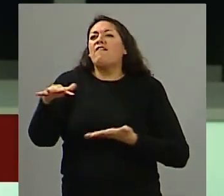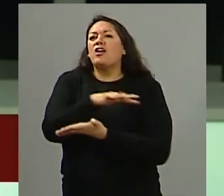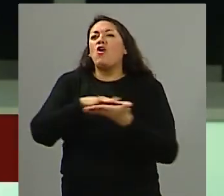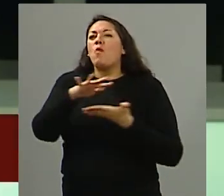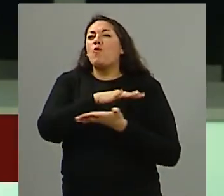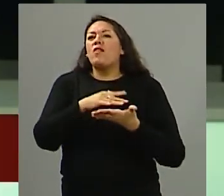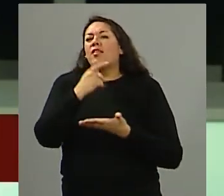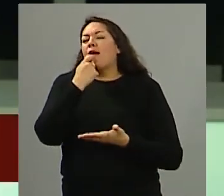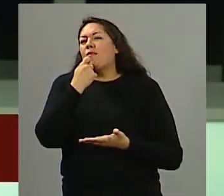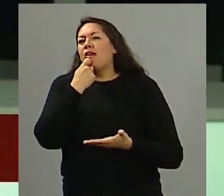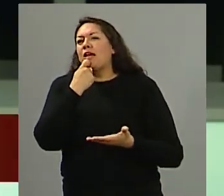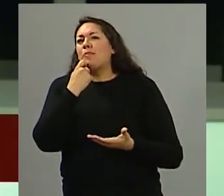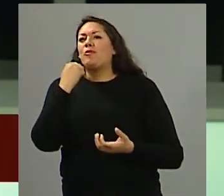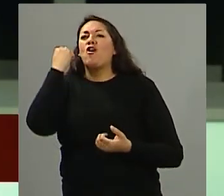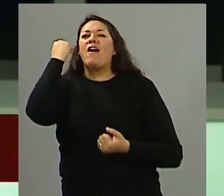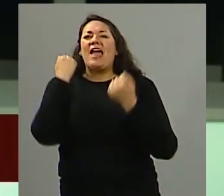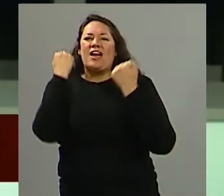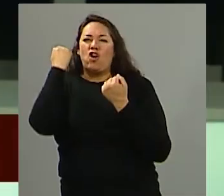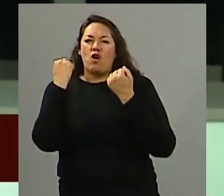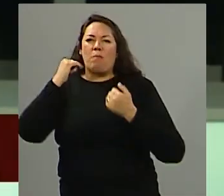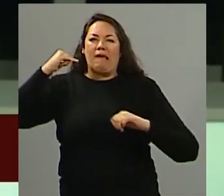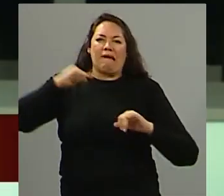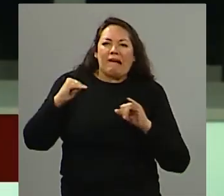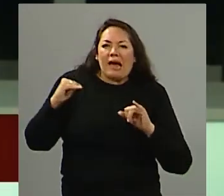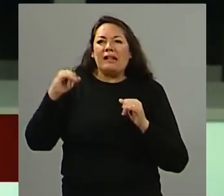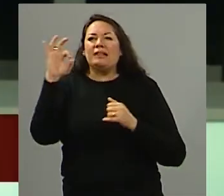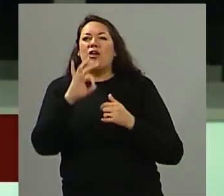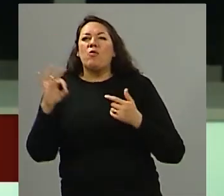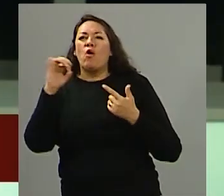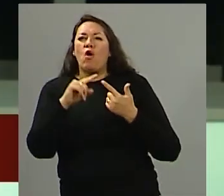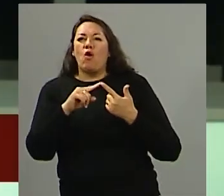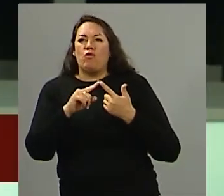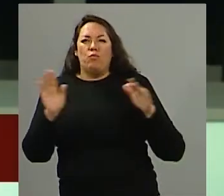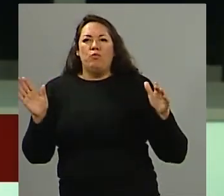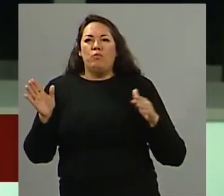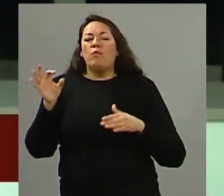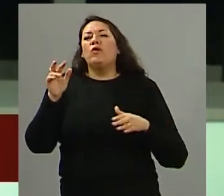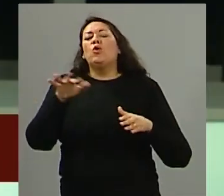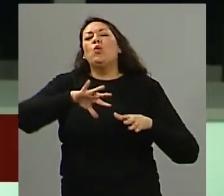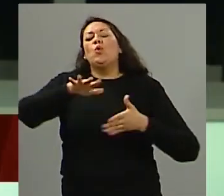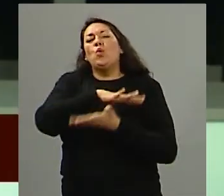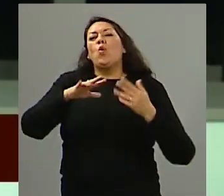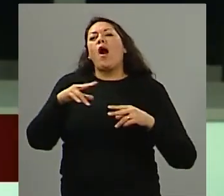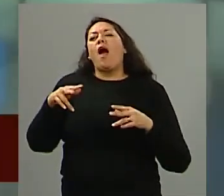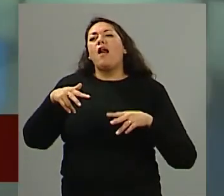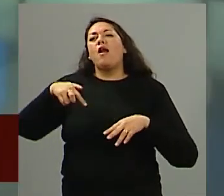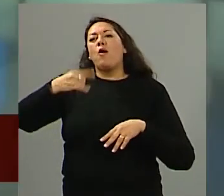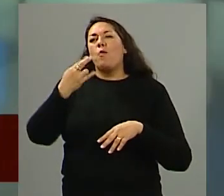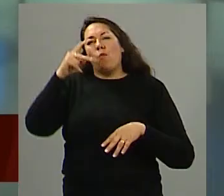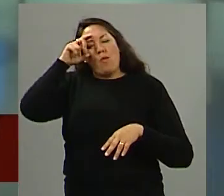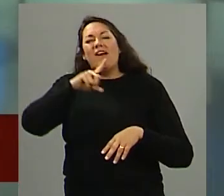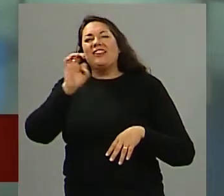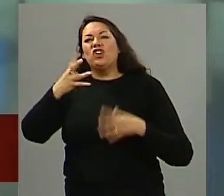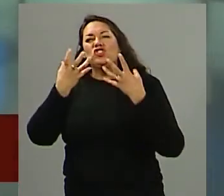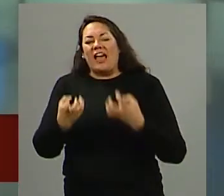para disminuir un poco el efecto negativo que tienen por ejemplo qué vamos a hacer con el puerto seco dónde van a estar la prestación de servicio de los